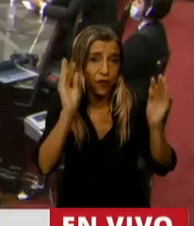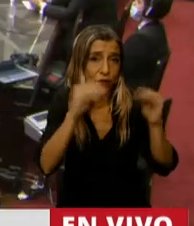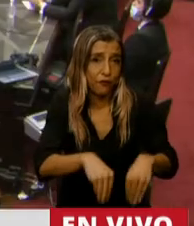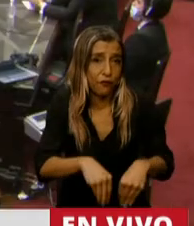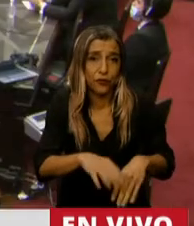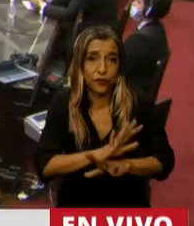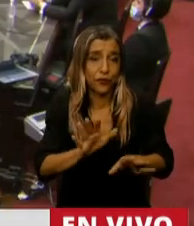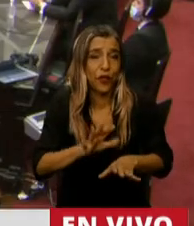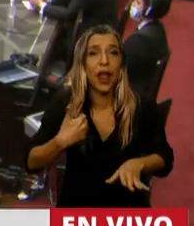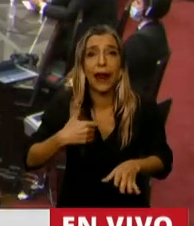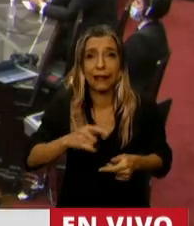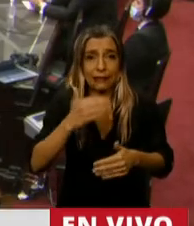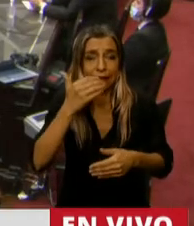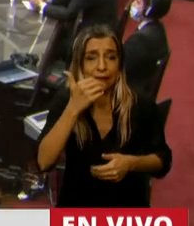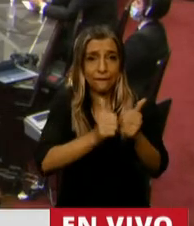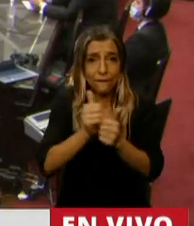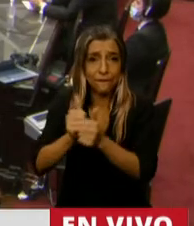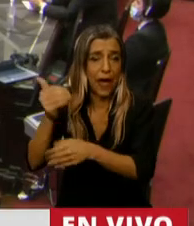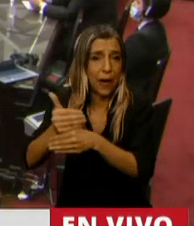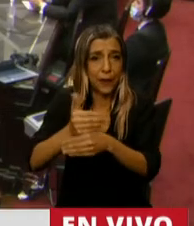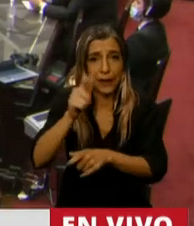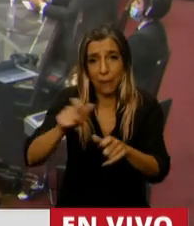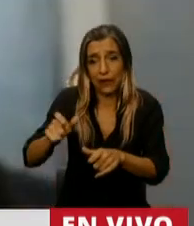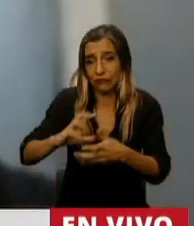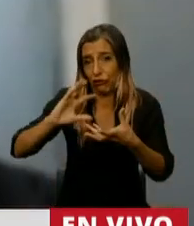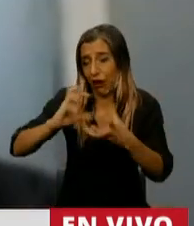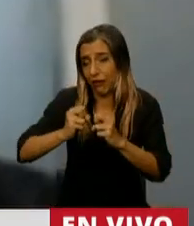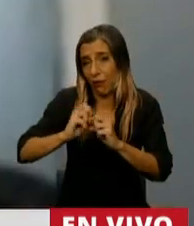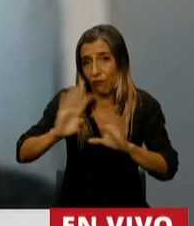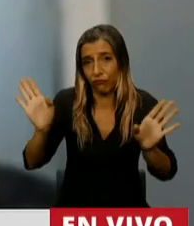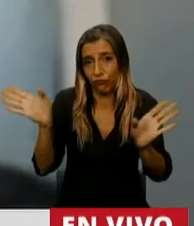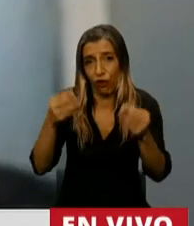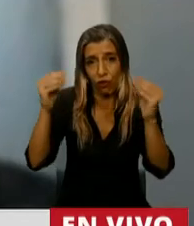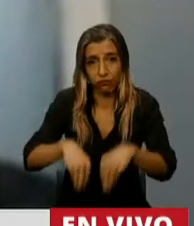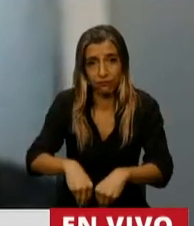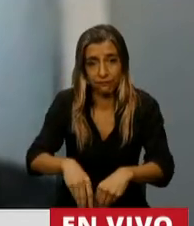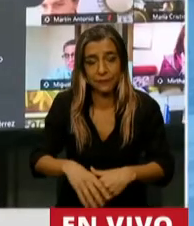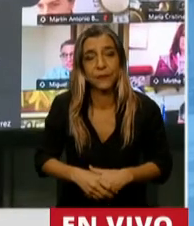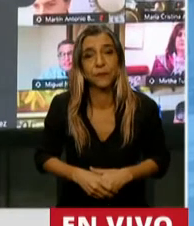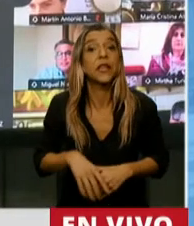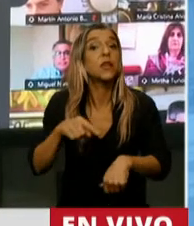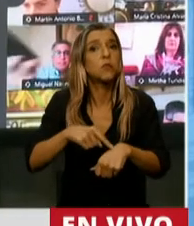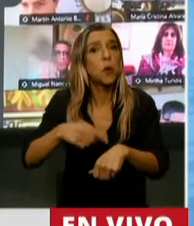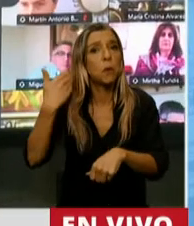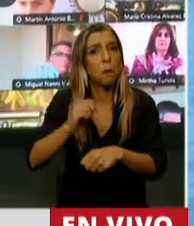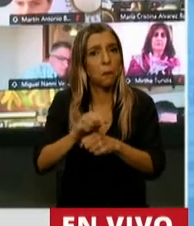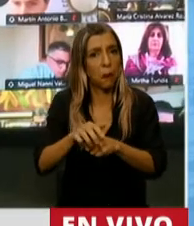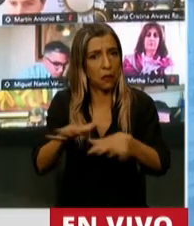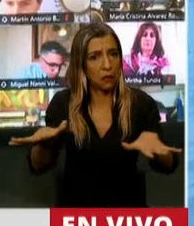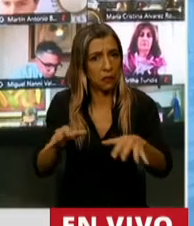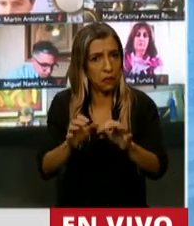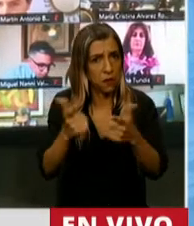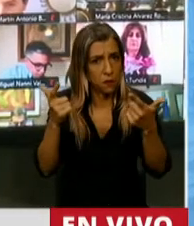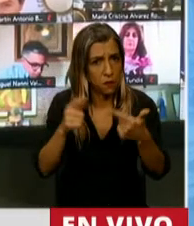y a miles de trabajadores en el camino. Y sin pandemia, ¿eh? Y sin crisis internacional. Y con el apoyo